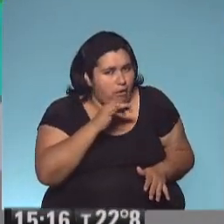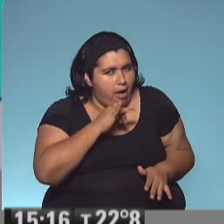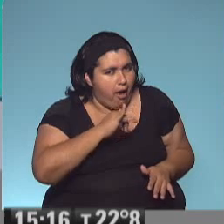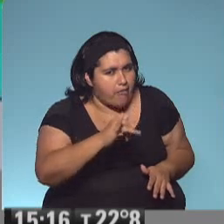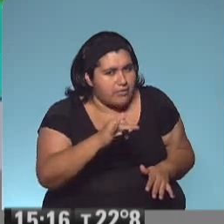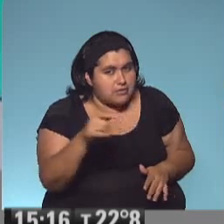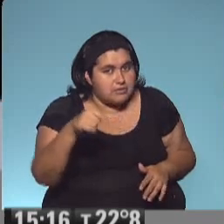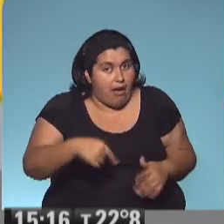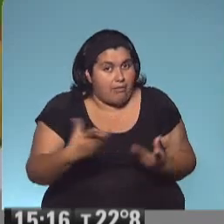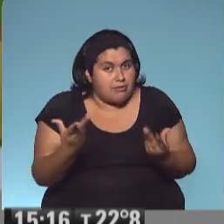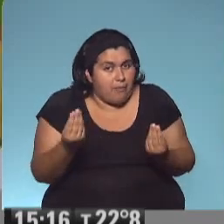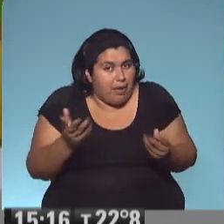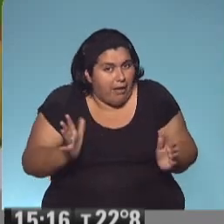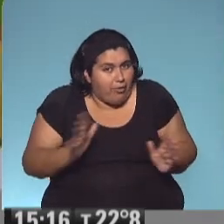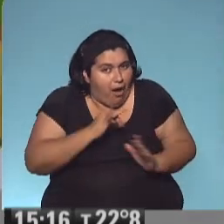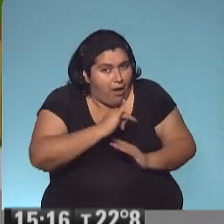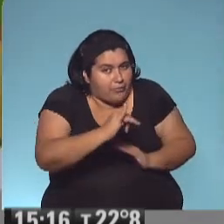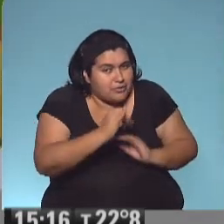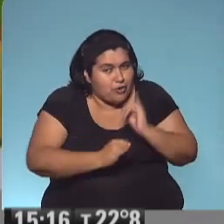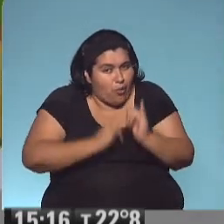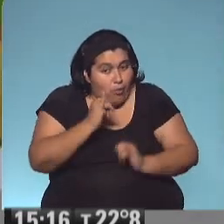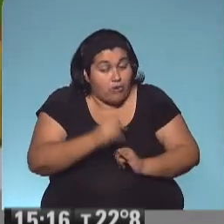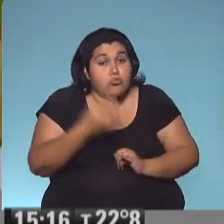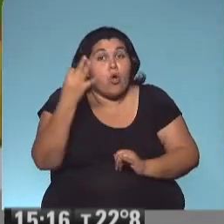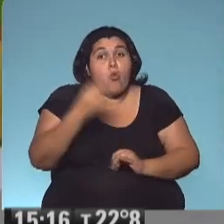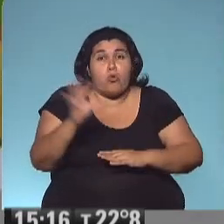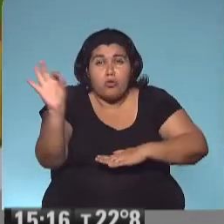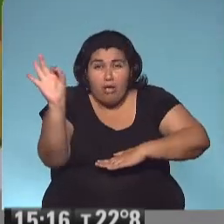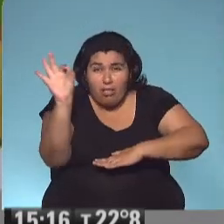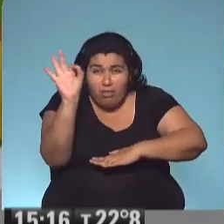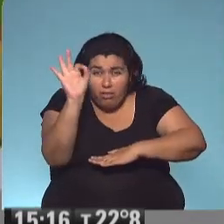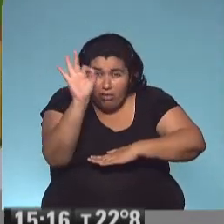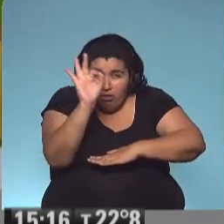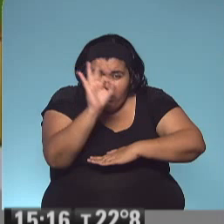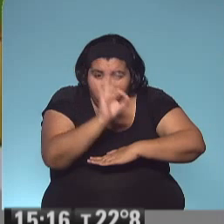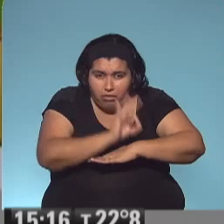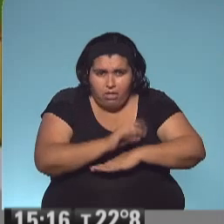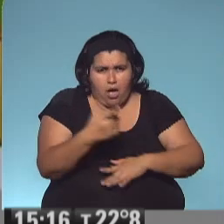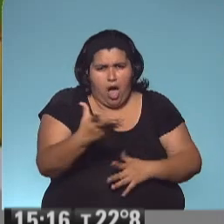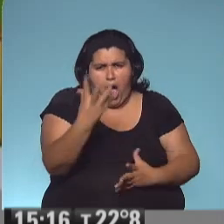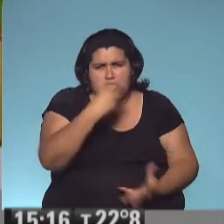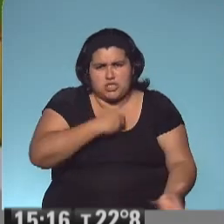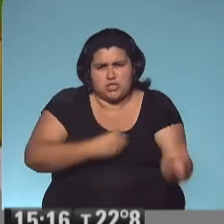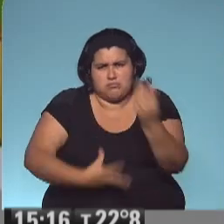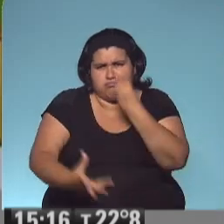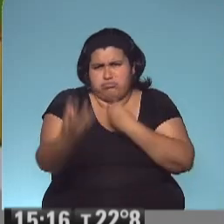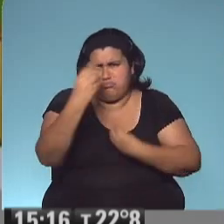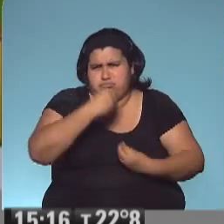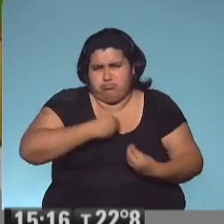era un cuento de miedo. En cuanto llegó la tarde, el ogronte empezó a comerse el pueblo.